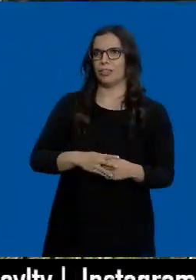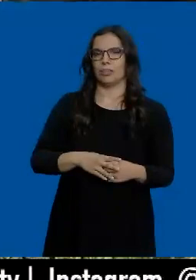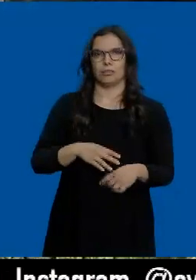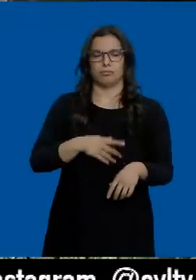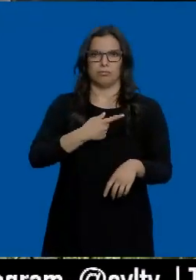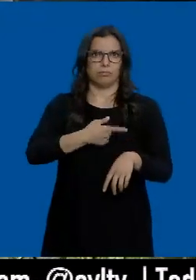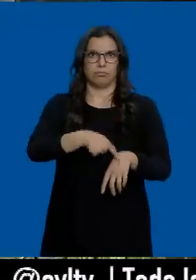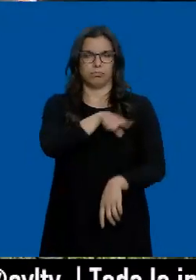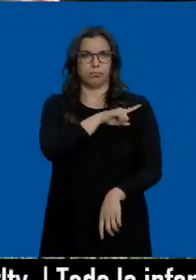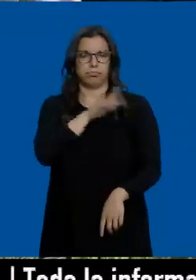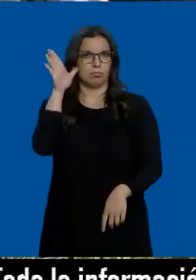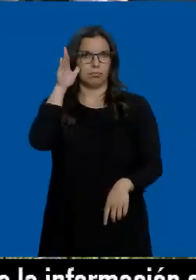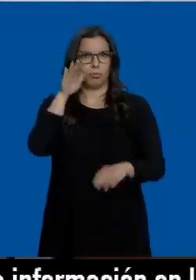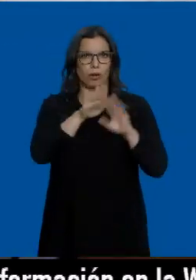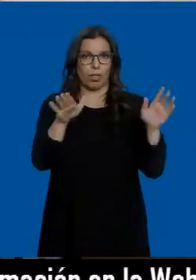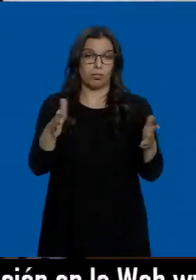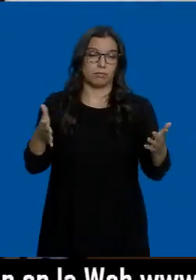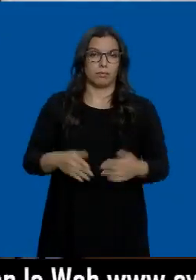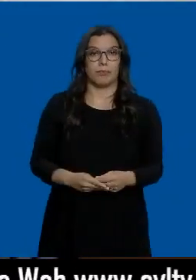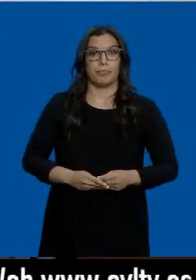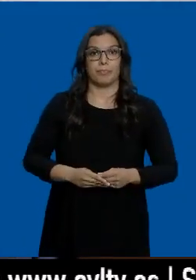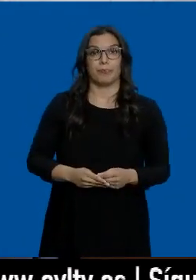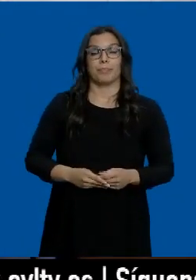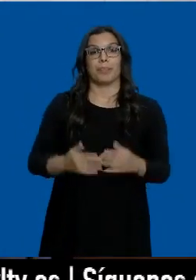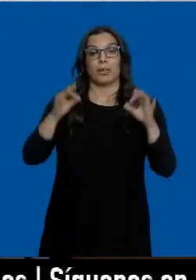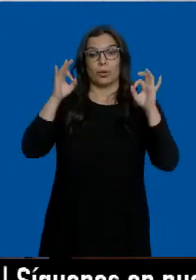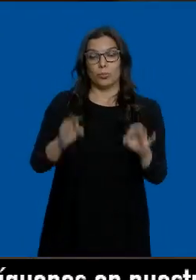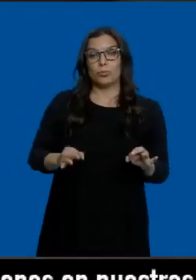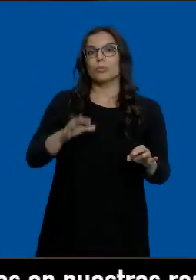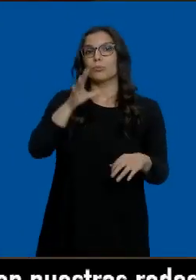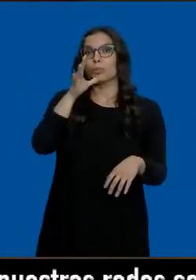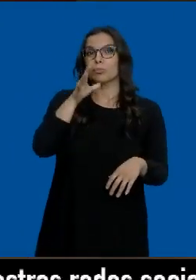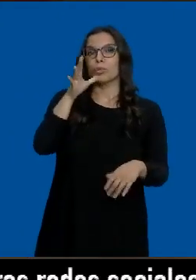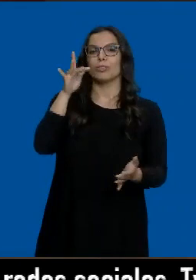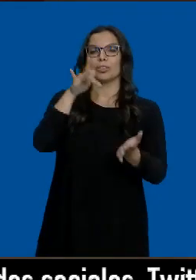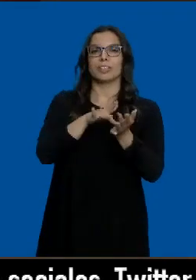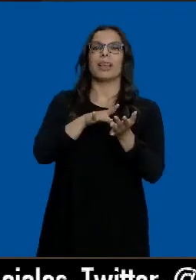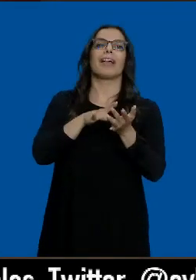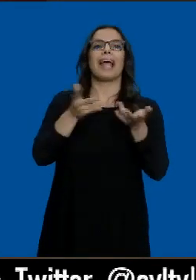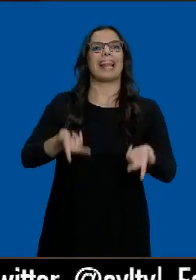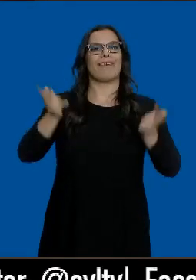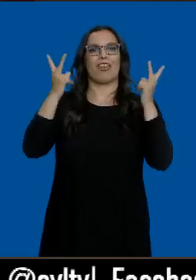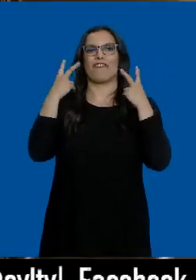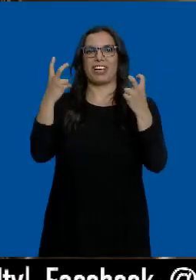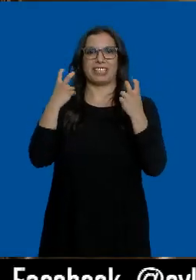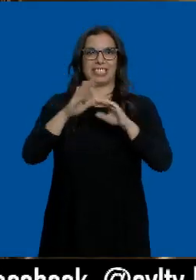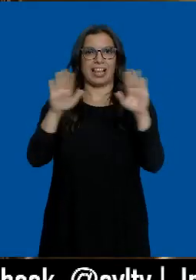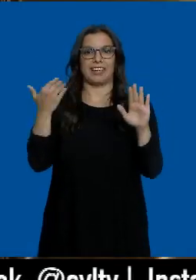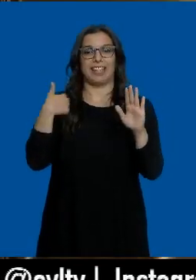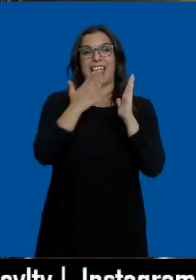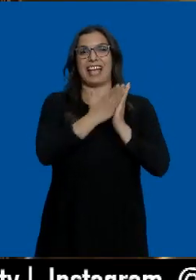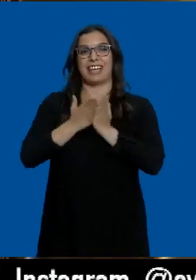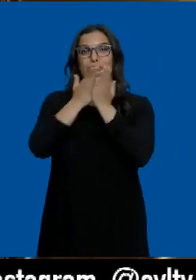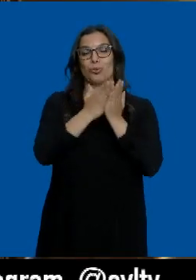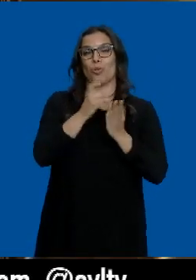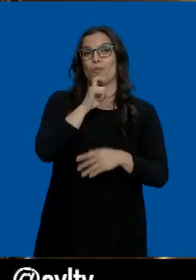basada, una barbaridad. Así vamos. Este punto y aparte corresponde con el llamado Día de la Liberación Fiscal, que establece un estudio de la